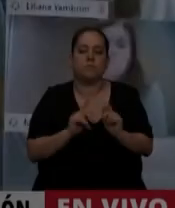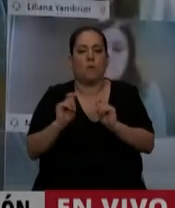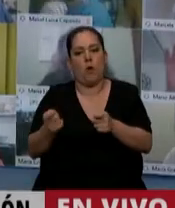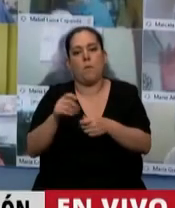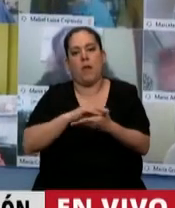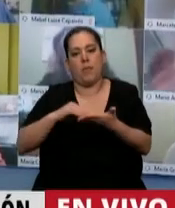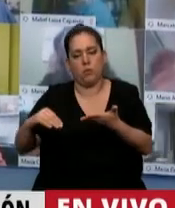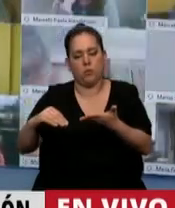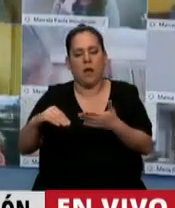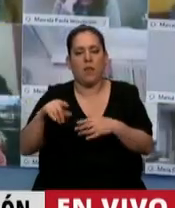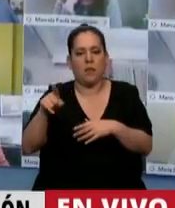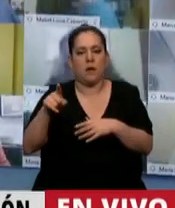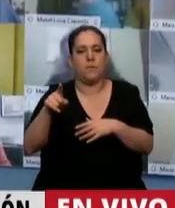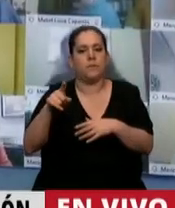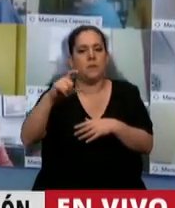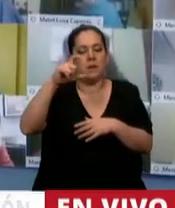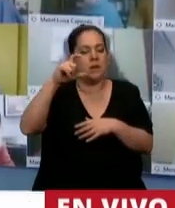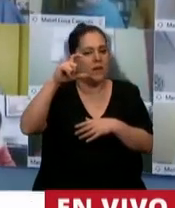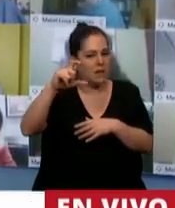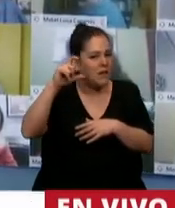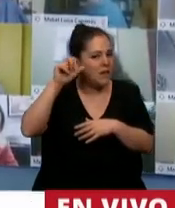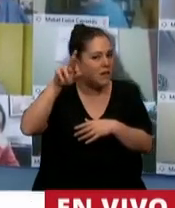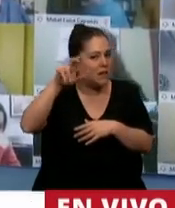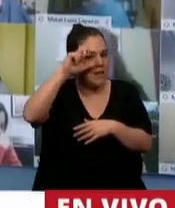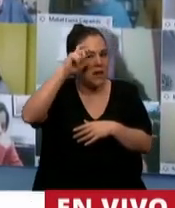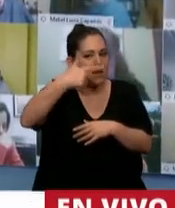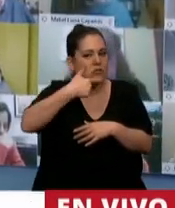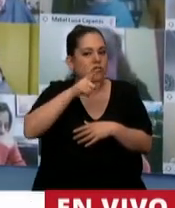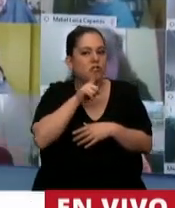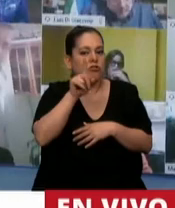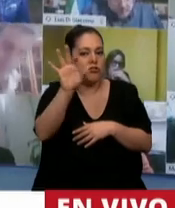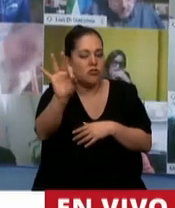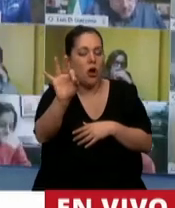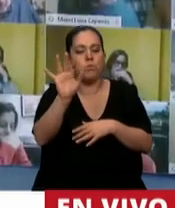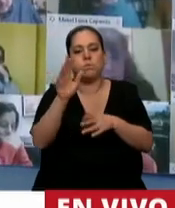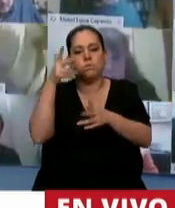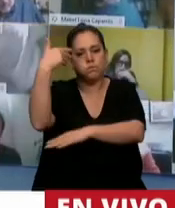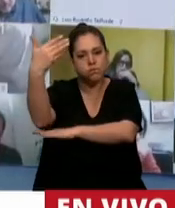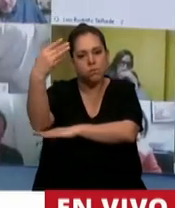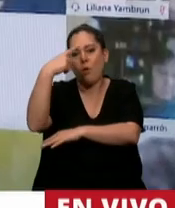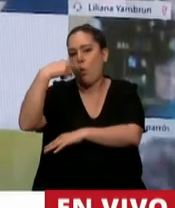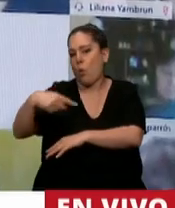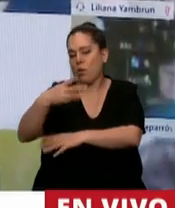La palabra a la diputada Maida Cresto como discurso de cierre de la ley de turismo.